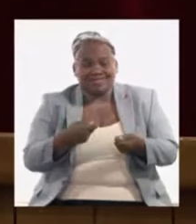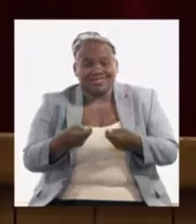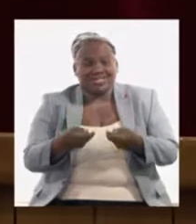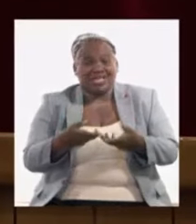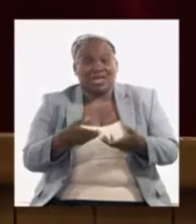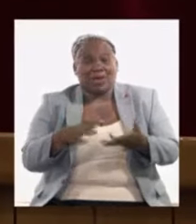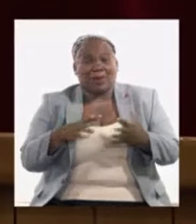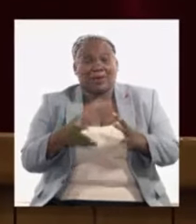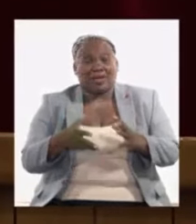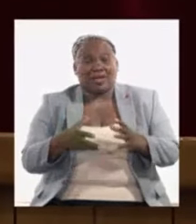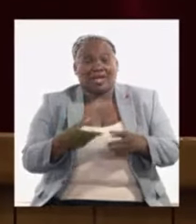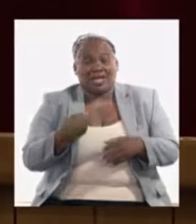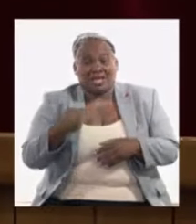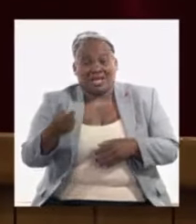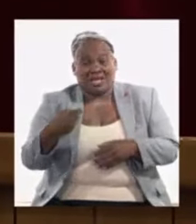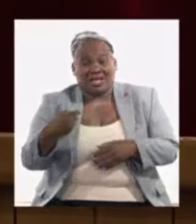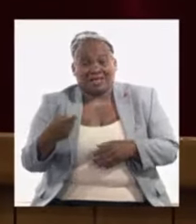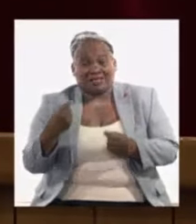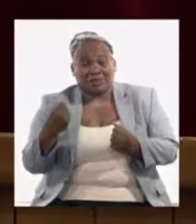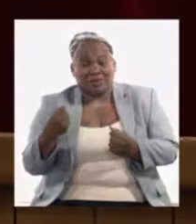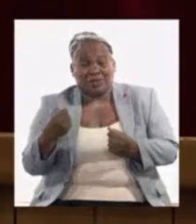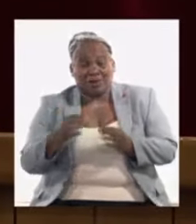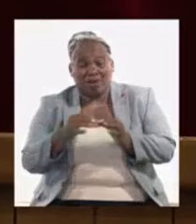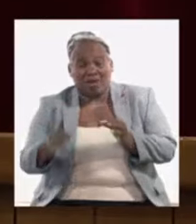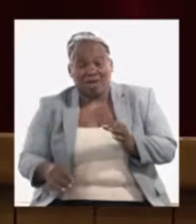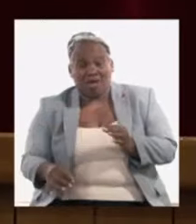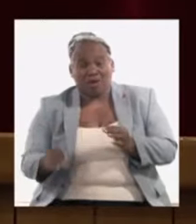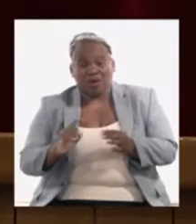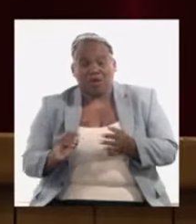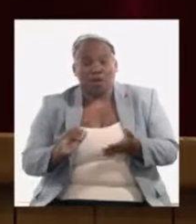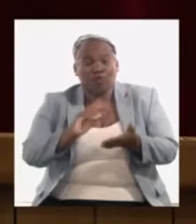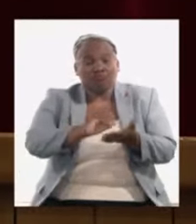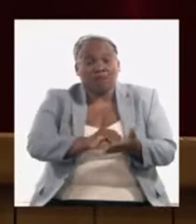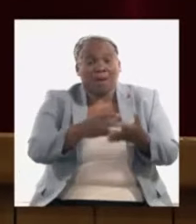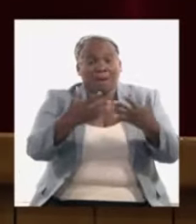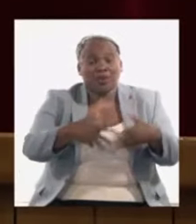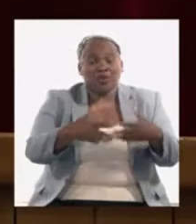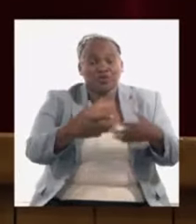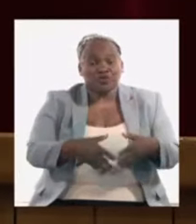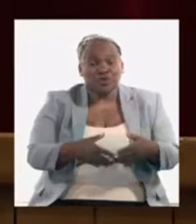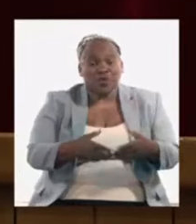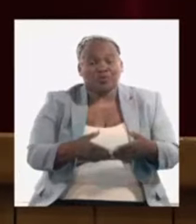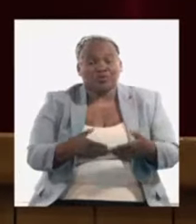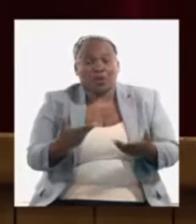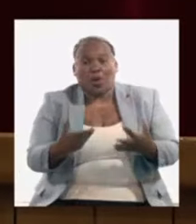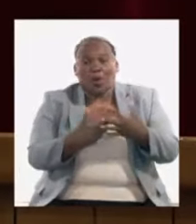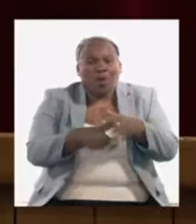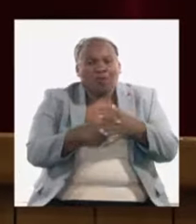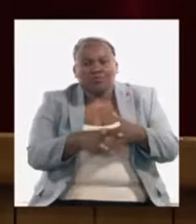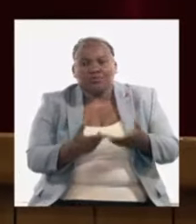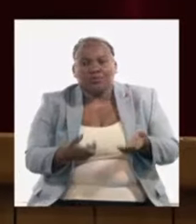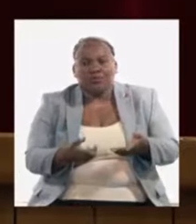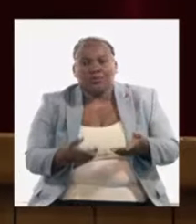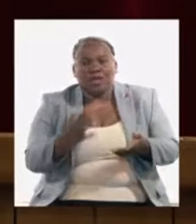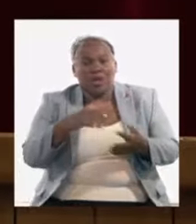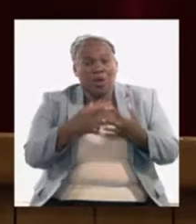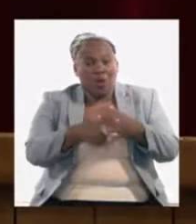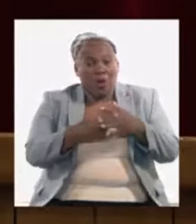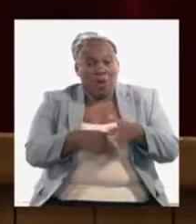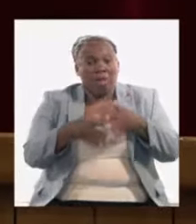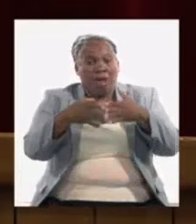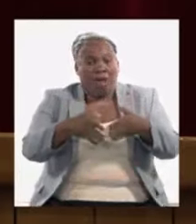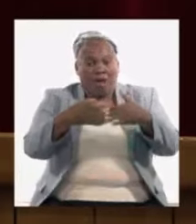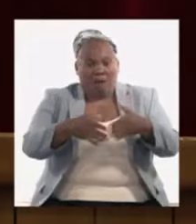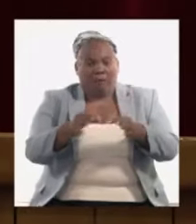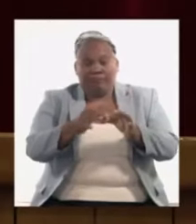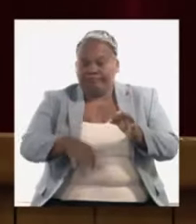terminamos gastándonos el dinero en importar arroz y no le podemos poner el dinero oportunamente a la producción nacional de arroz cómo resolver eso no es resolverlo con el barco de arroz eso lo hemos